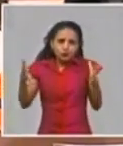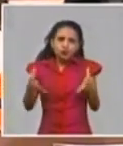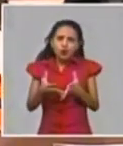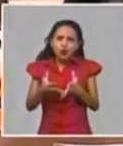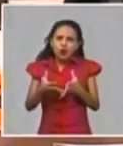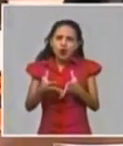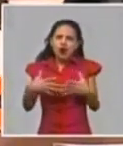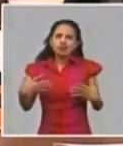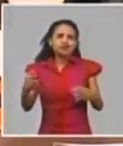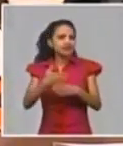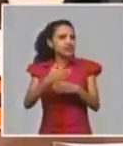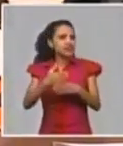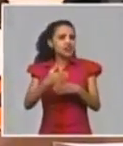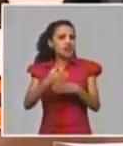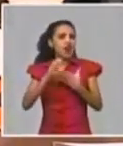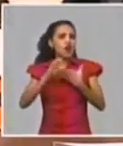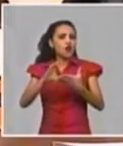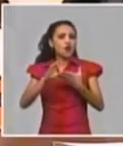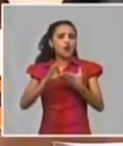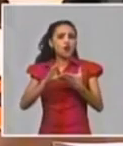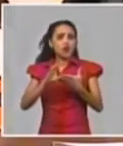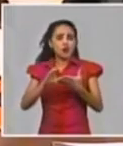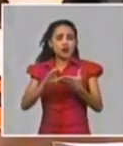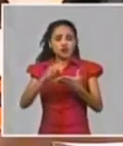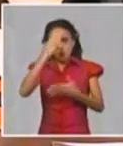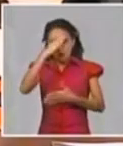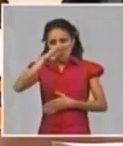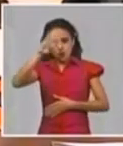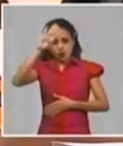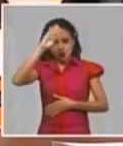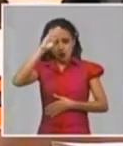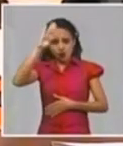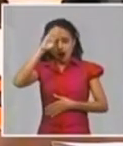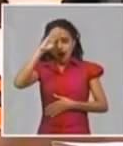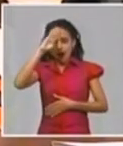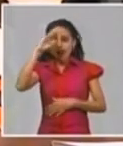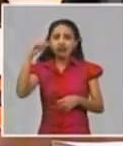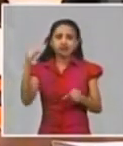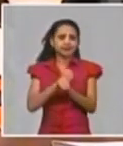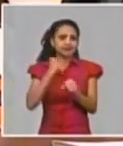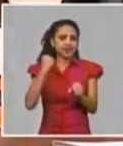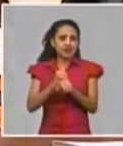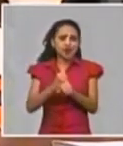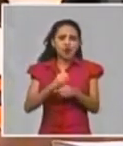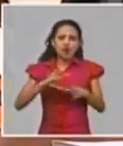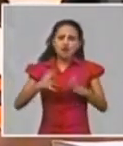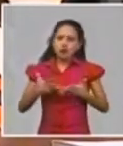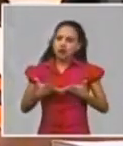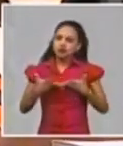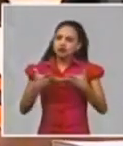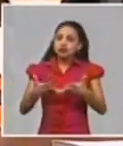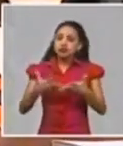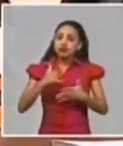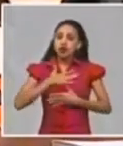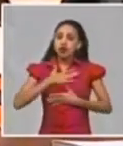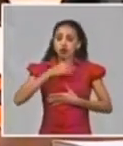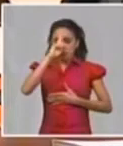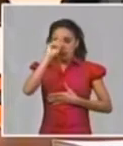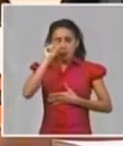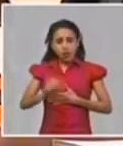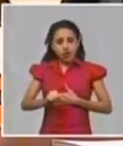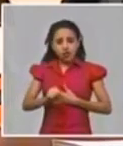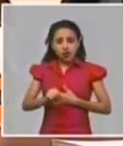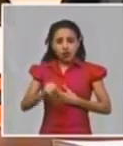decir, ese gesto altruista de nuestros profesionales y técnicos de la salud en brindar su